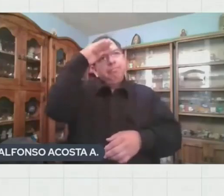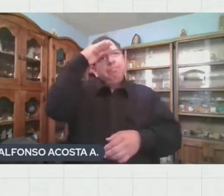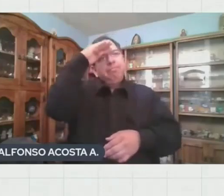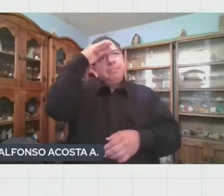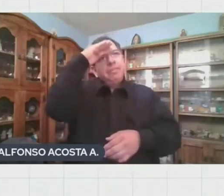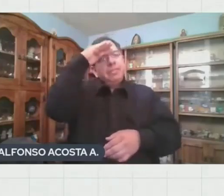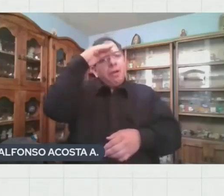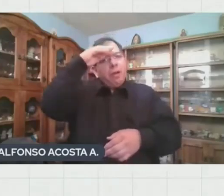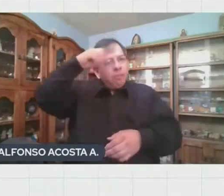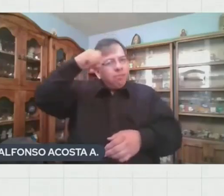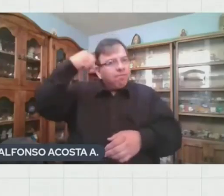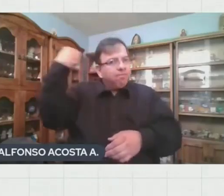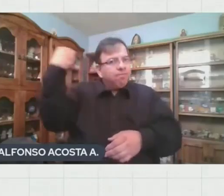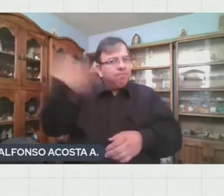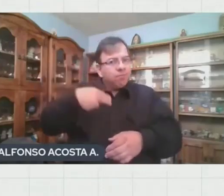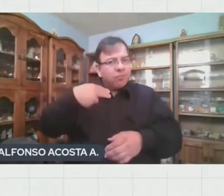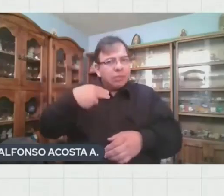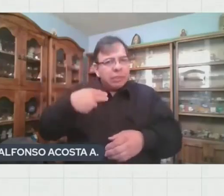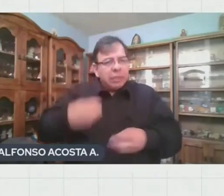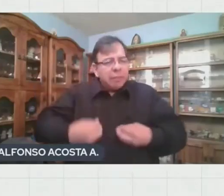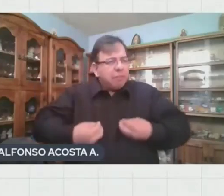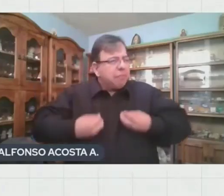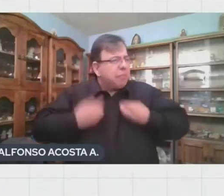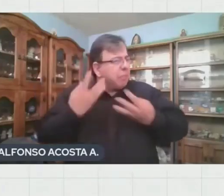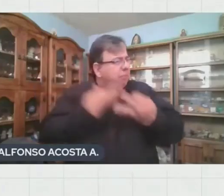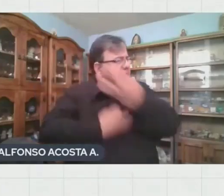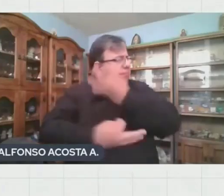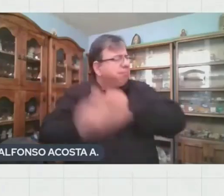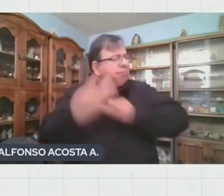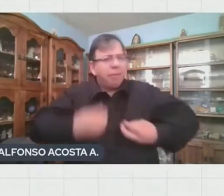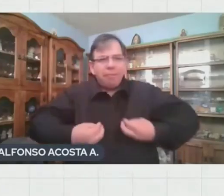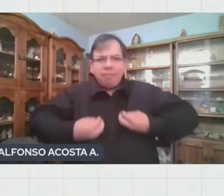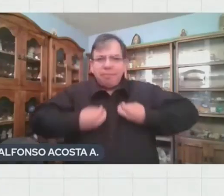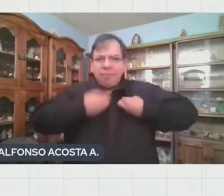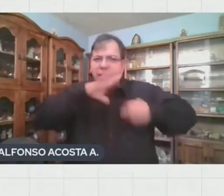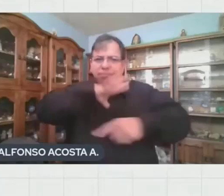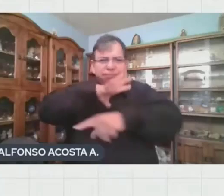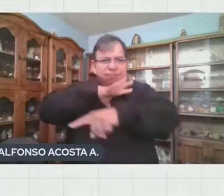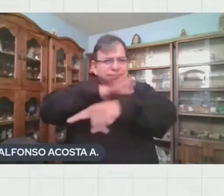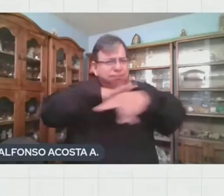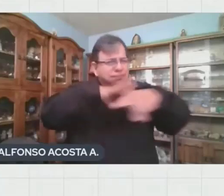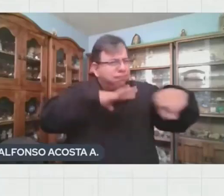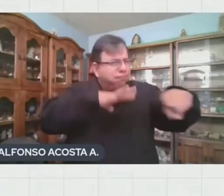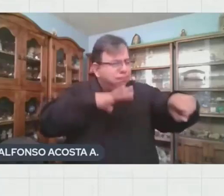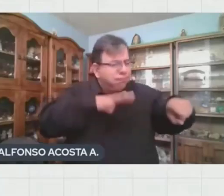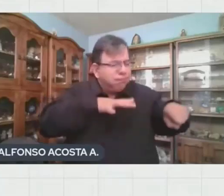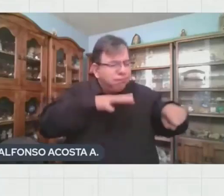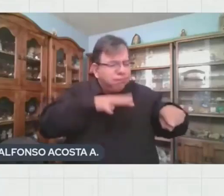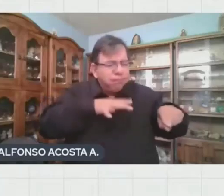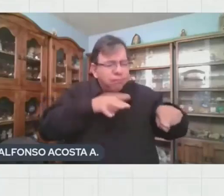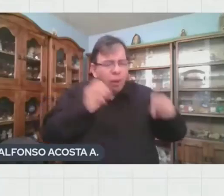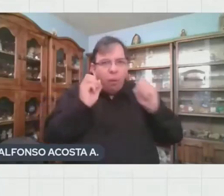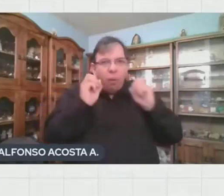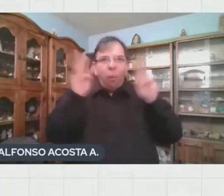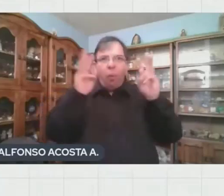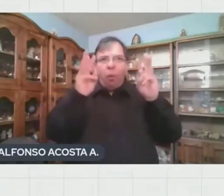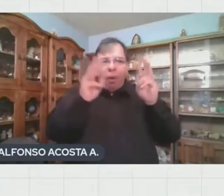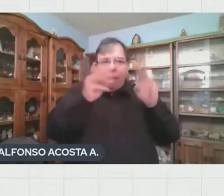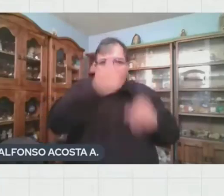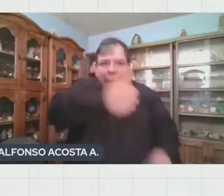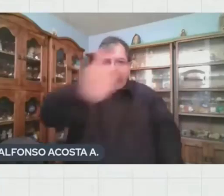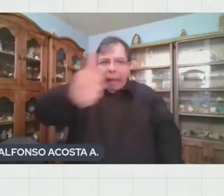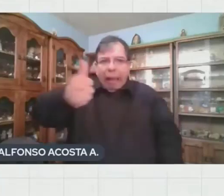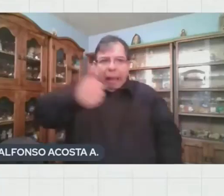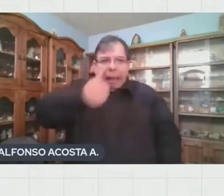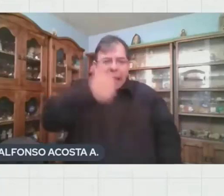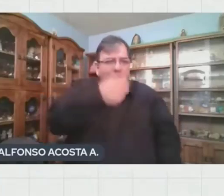de compartir la vida con tantos seres vivos. Me asombra la idea de pensar que cada uno de nosotros tiene una